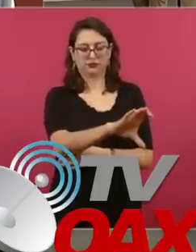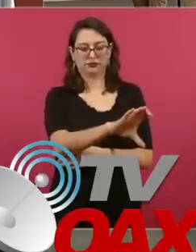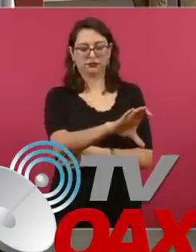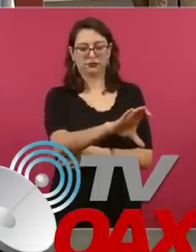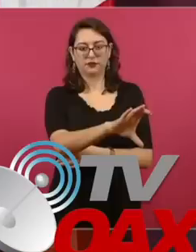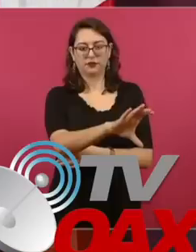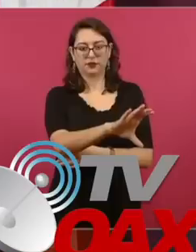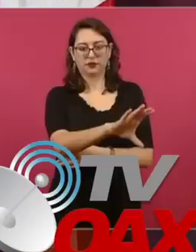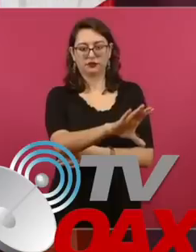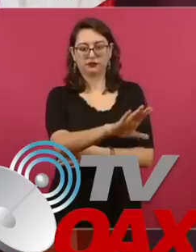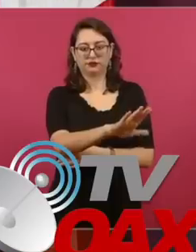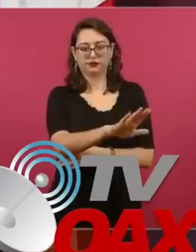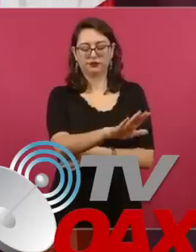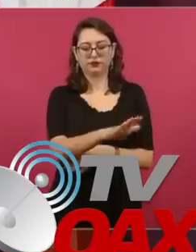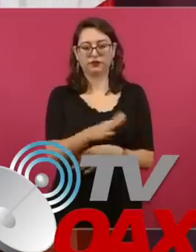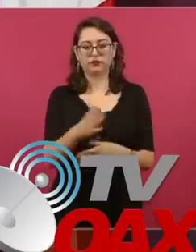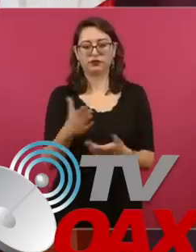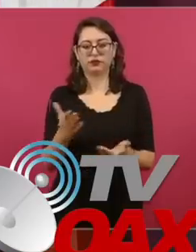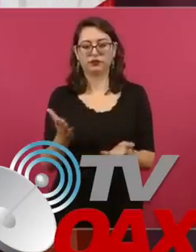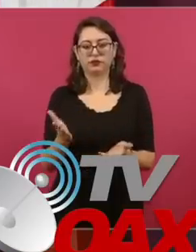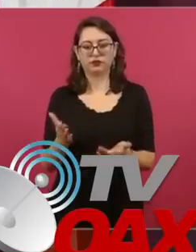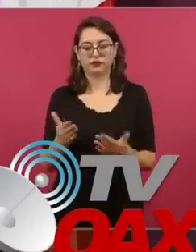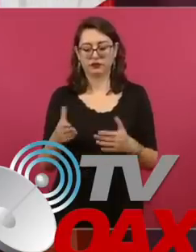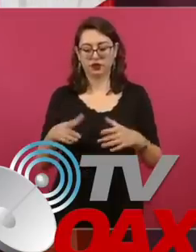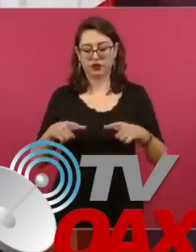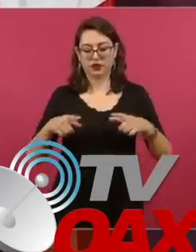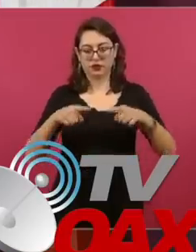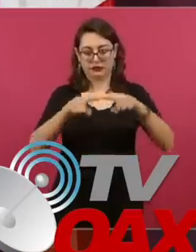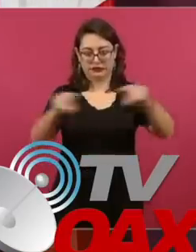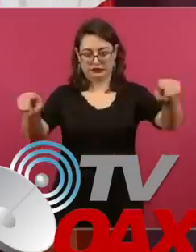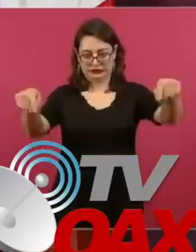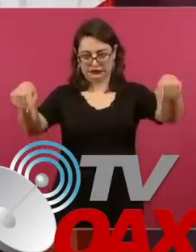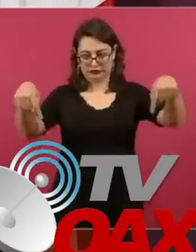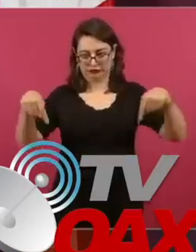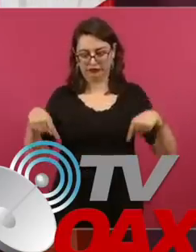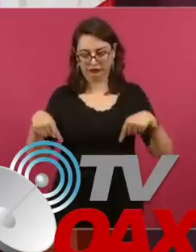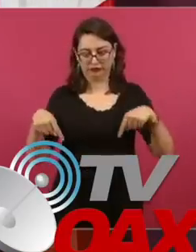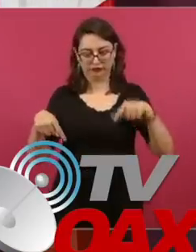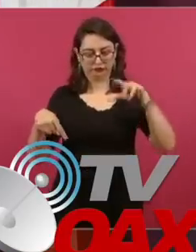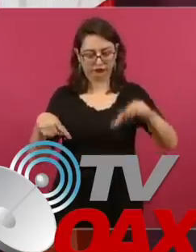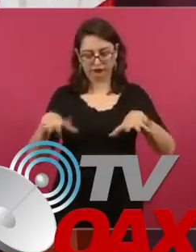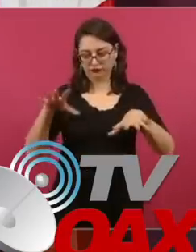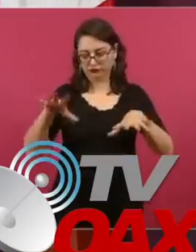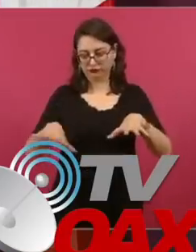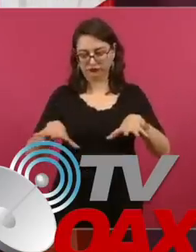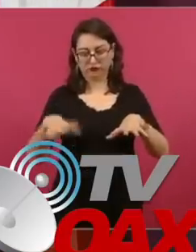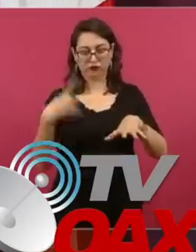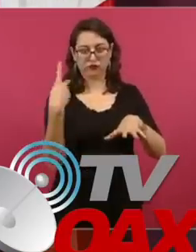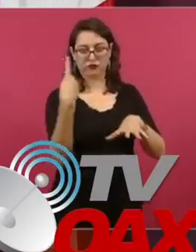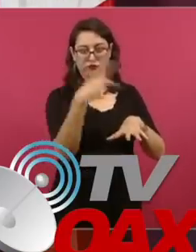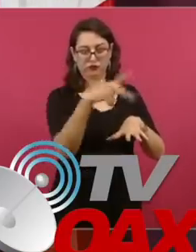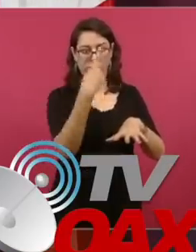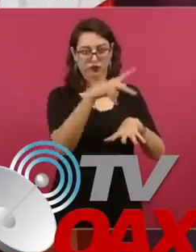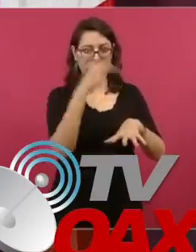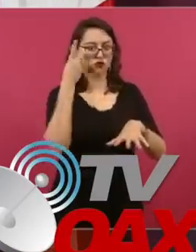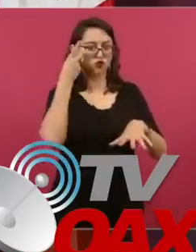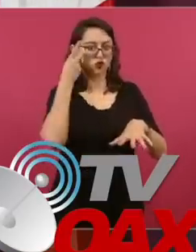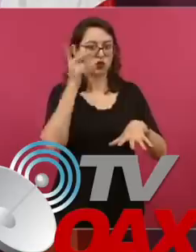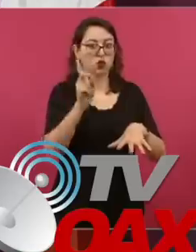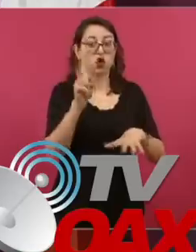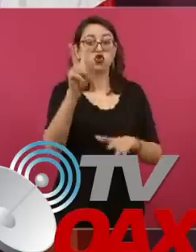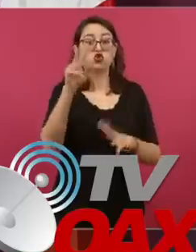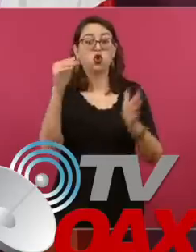solo una parte es de ellos, pero hacia atrás, donde está el banco, tienen dos mil hectáreas.